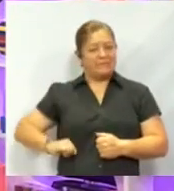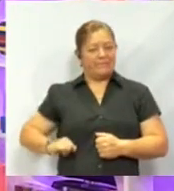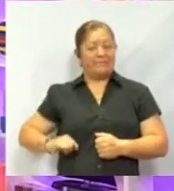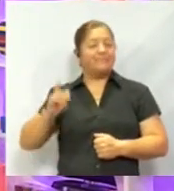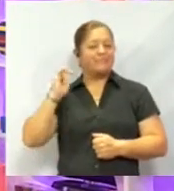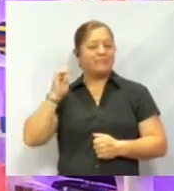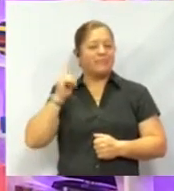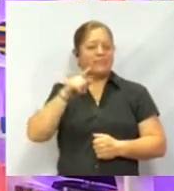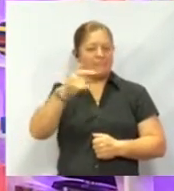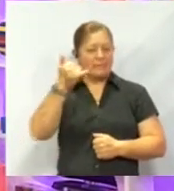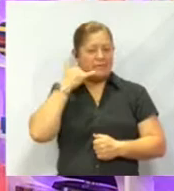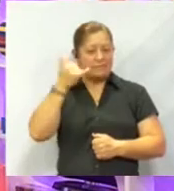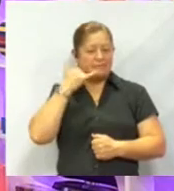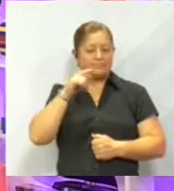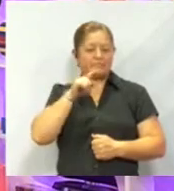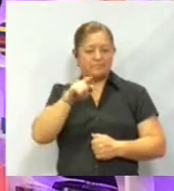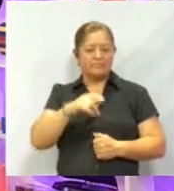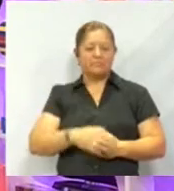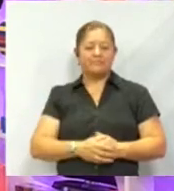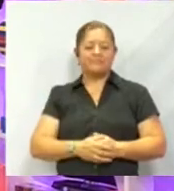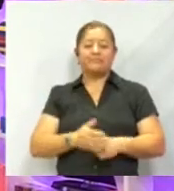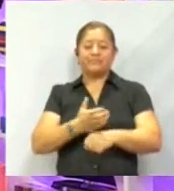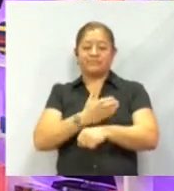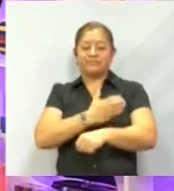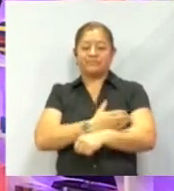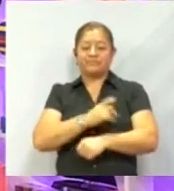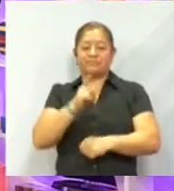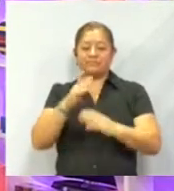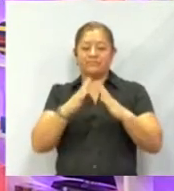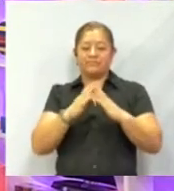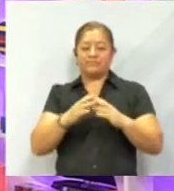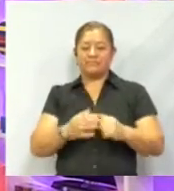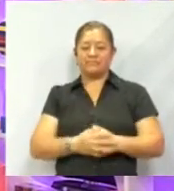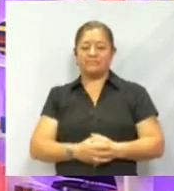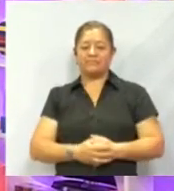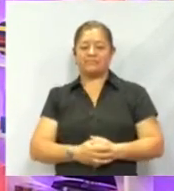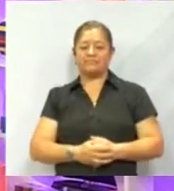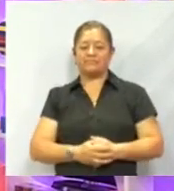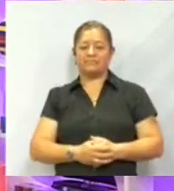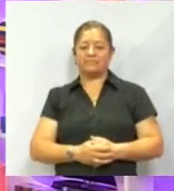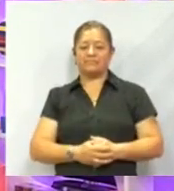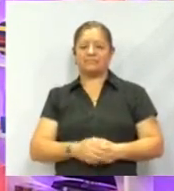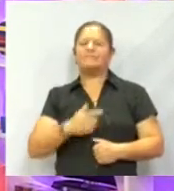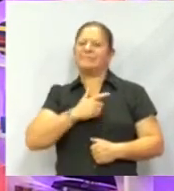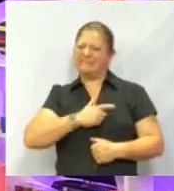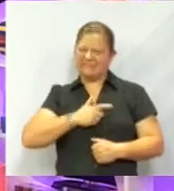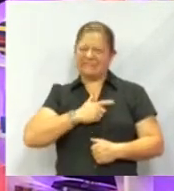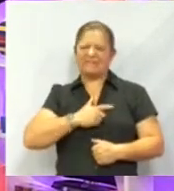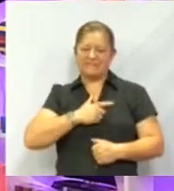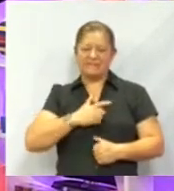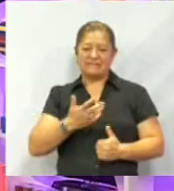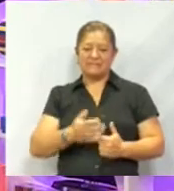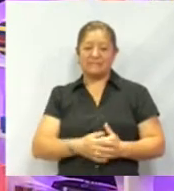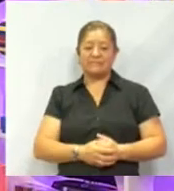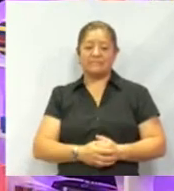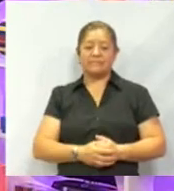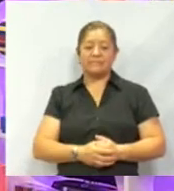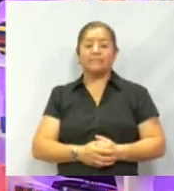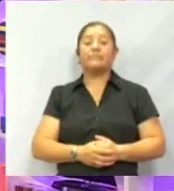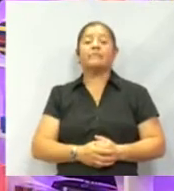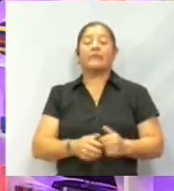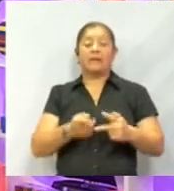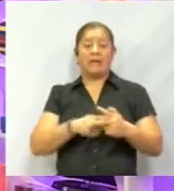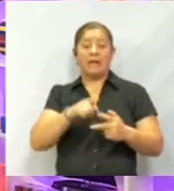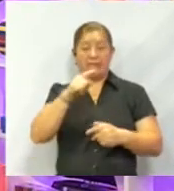tener varias llamadas de los pequeños que nos acompañan desde casa. Me gustaría pues iniciar este tema. Mira, tú puedes ver en pantalla la